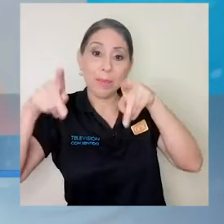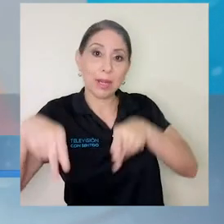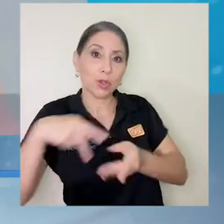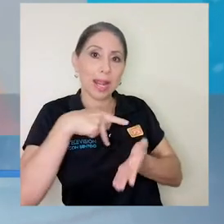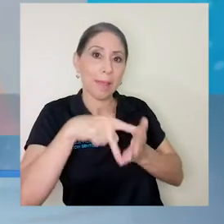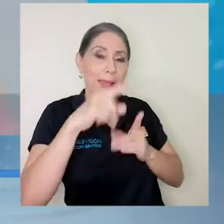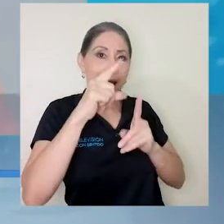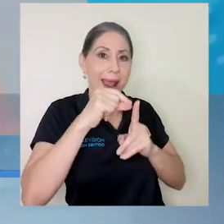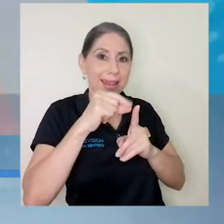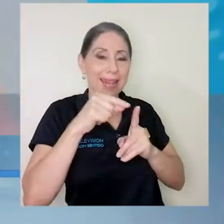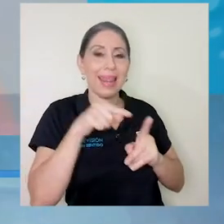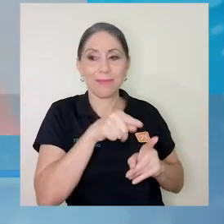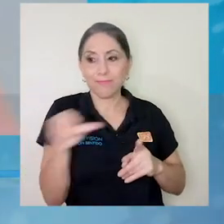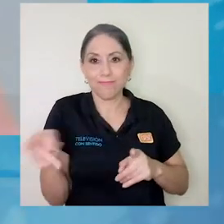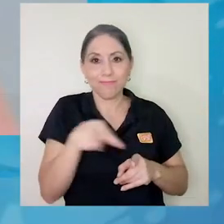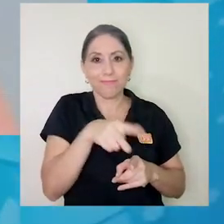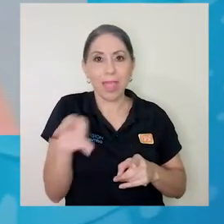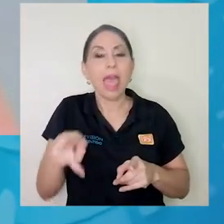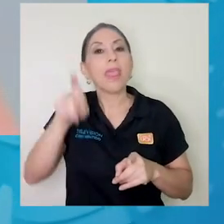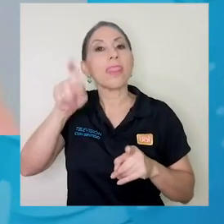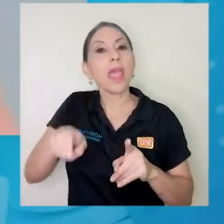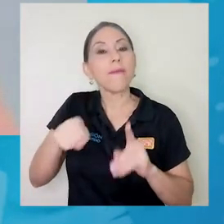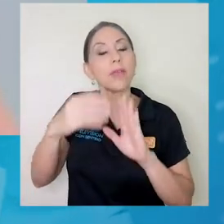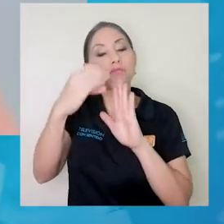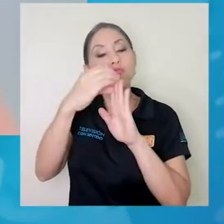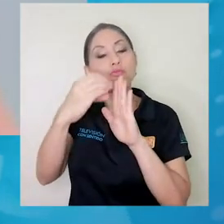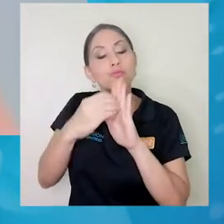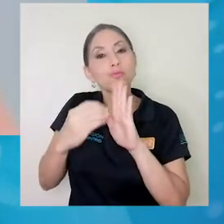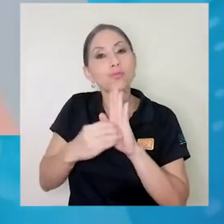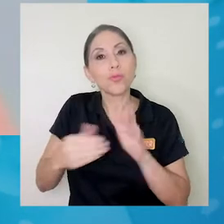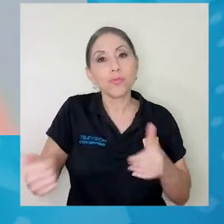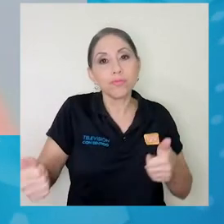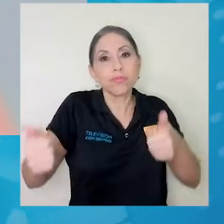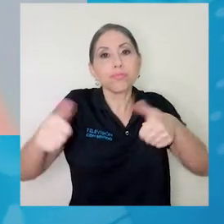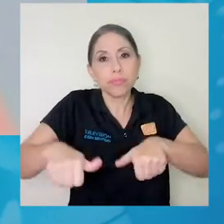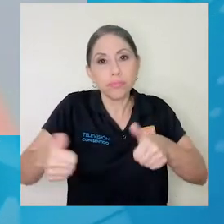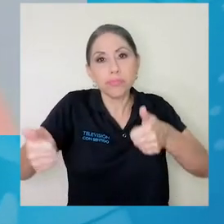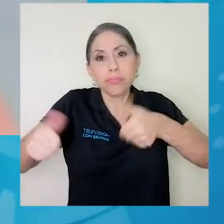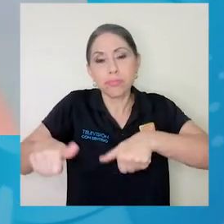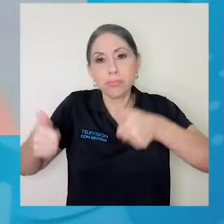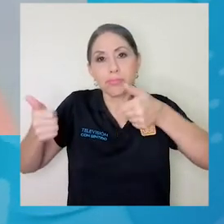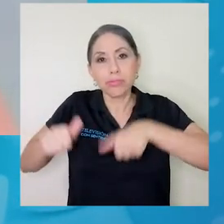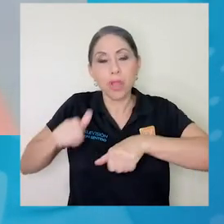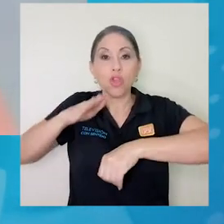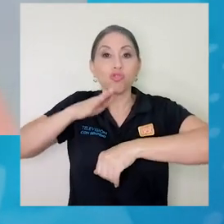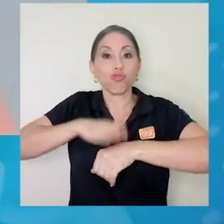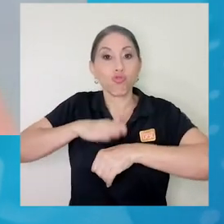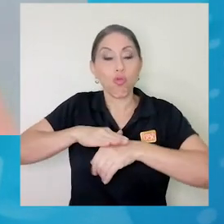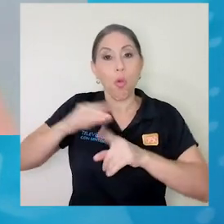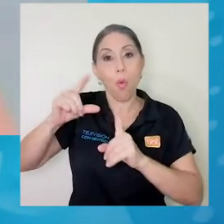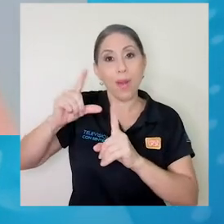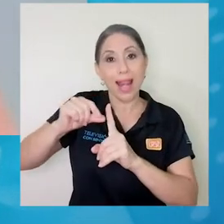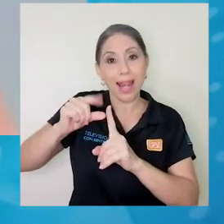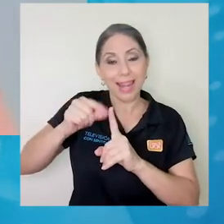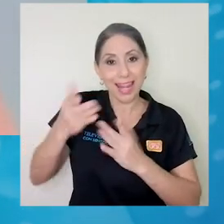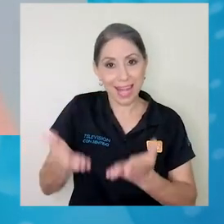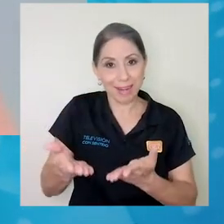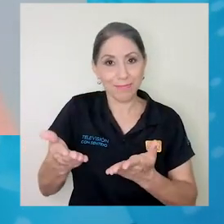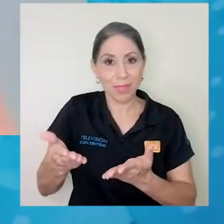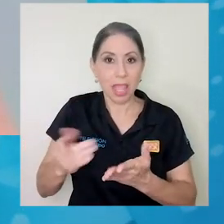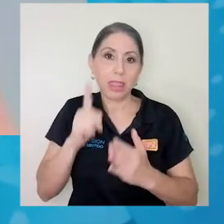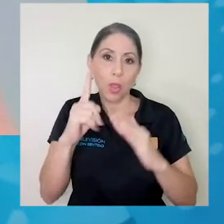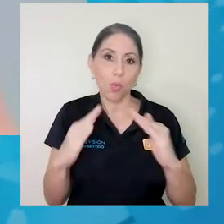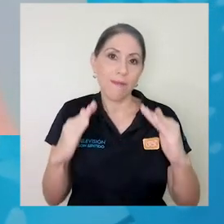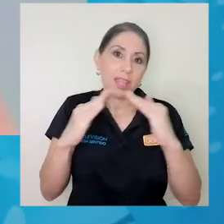deben hacer sus cláusulas en relación con el alquiler, para decirlo en palabras